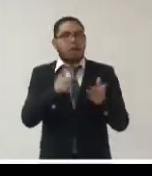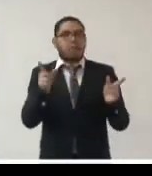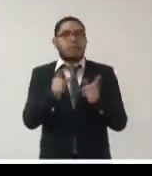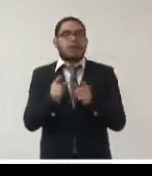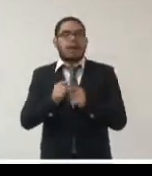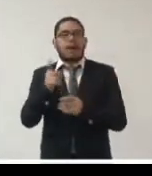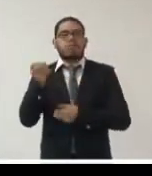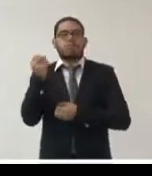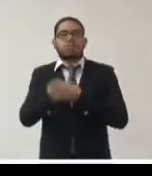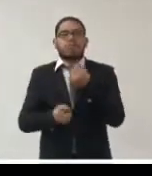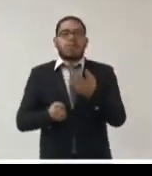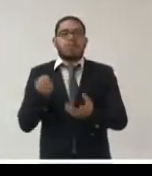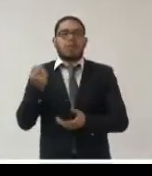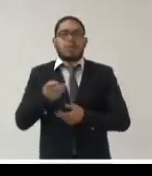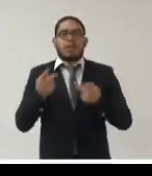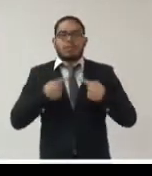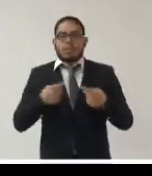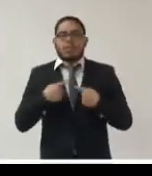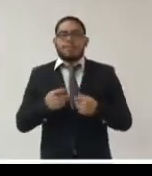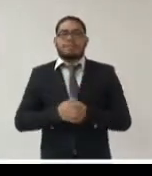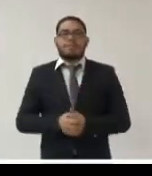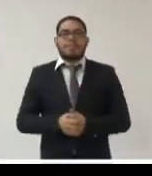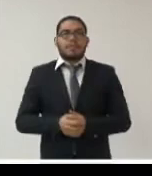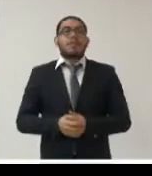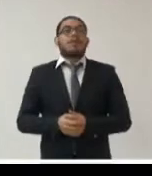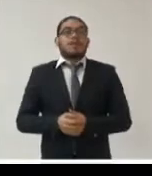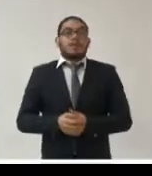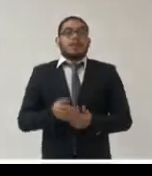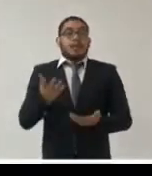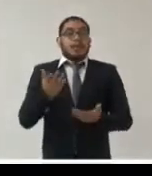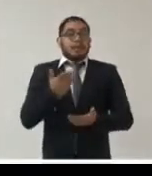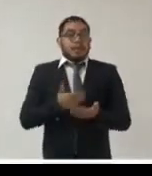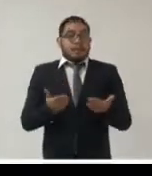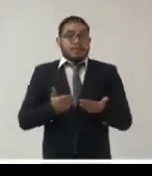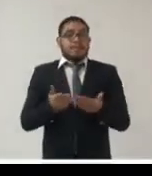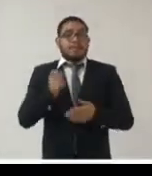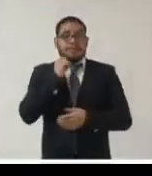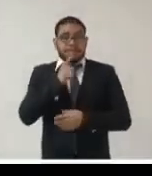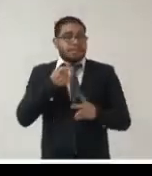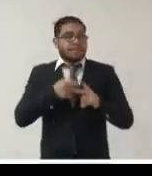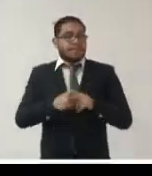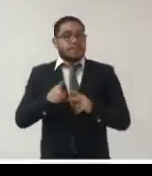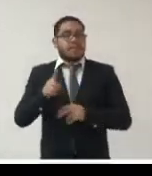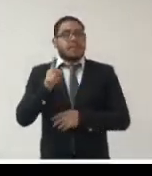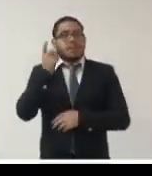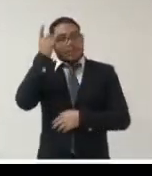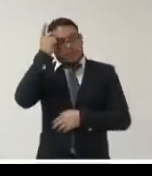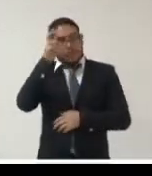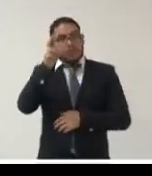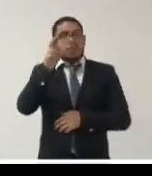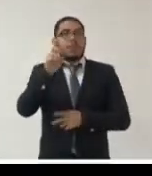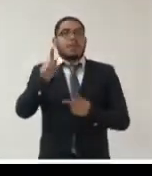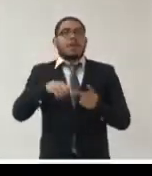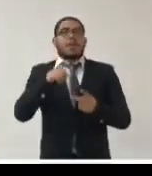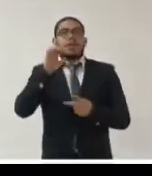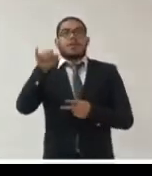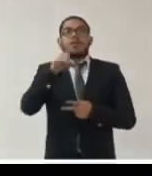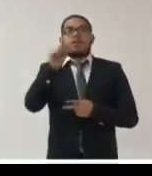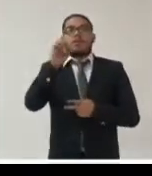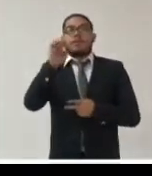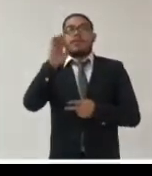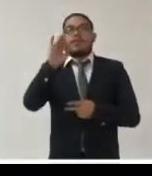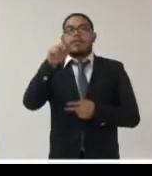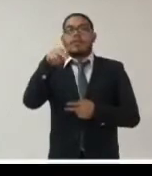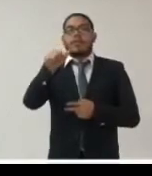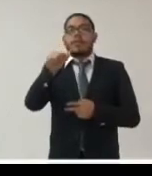que hayan aportado cada uno de los ponentes entonces si les parece bien iniciamos con la doctora Josefina Román Vergara comisionada del INAI